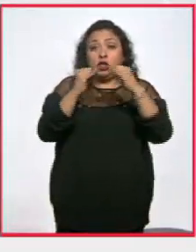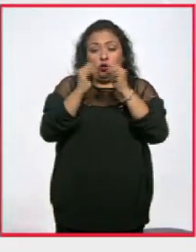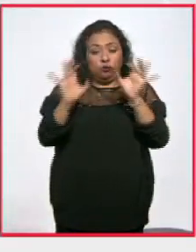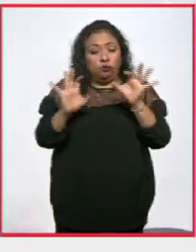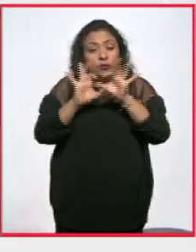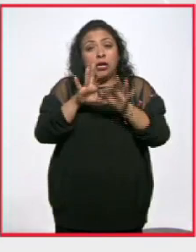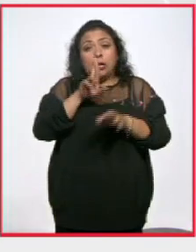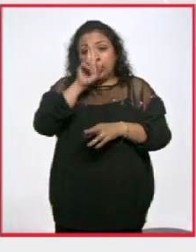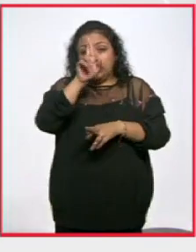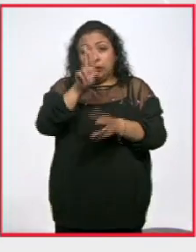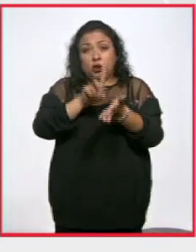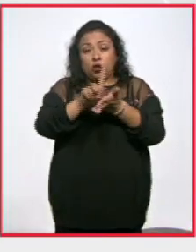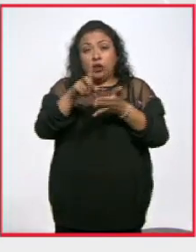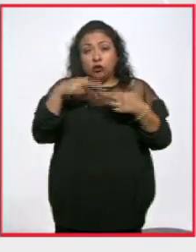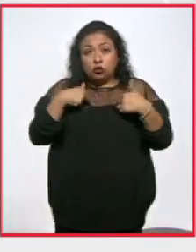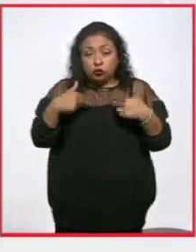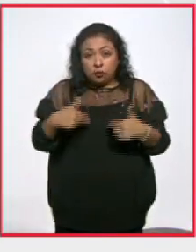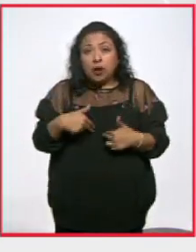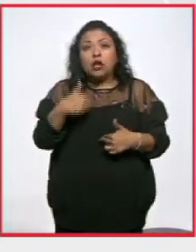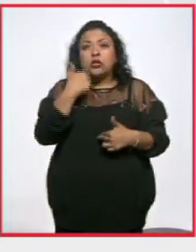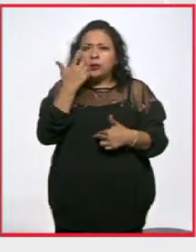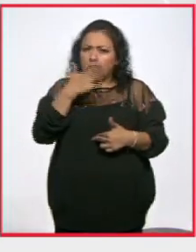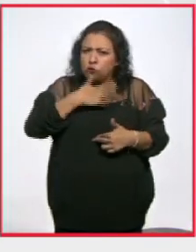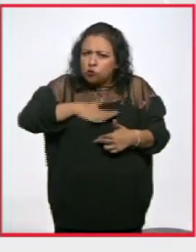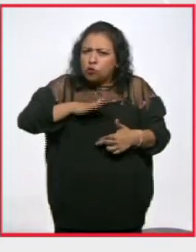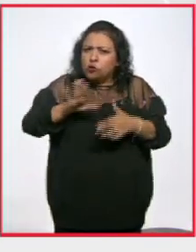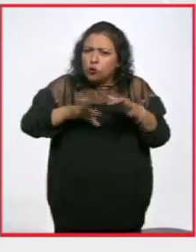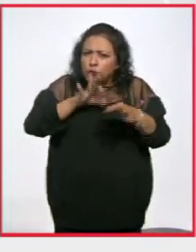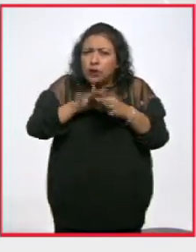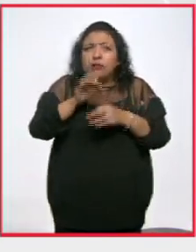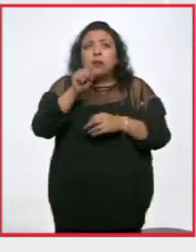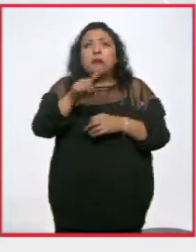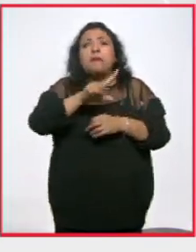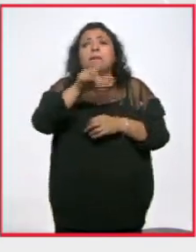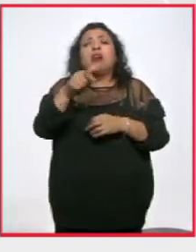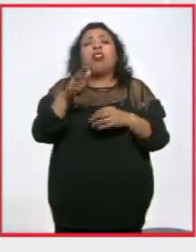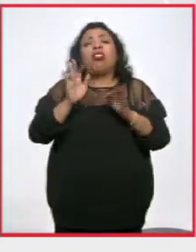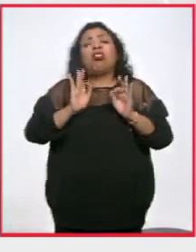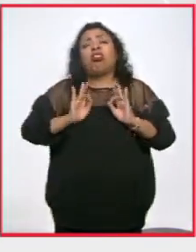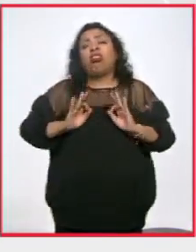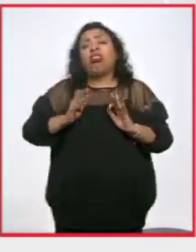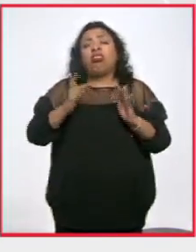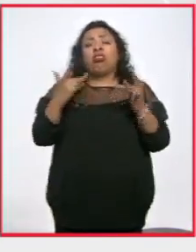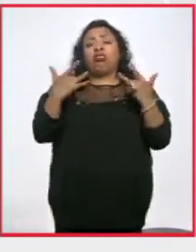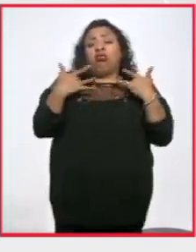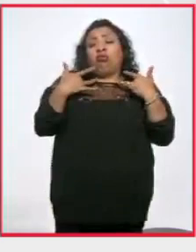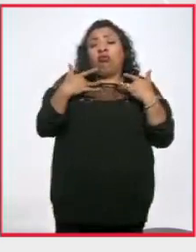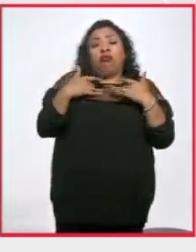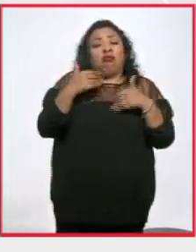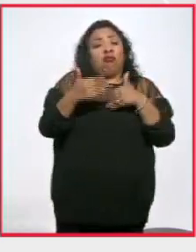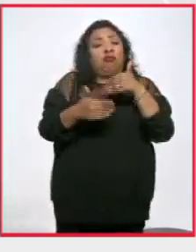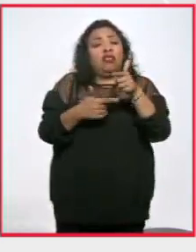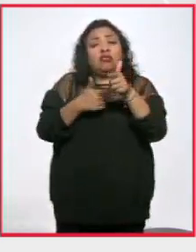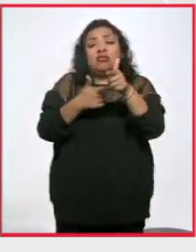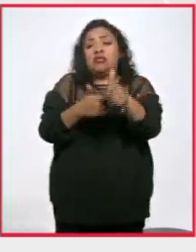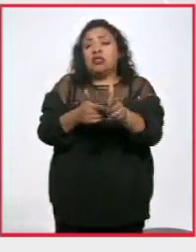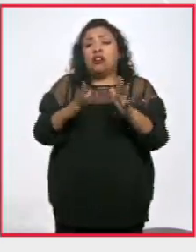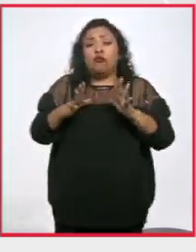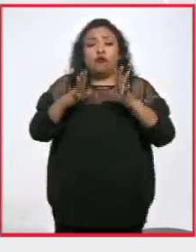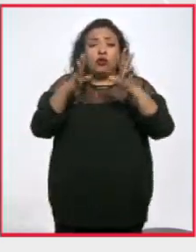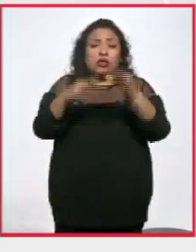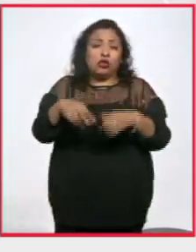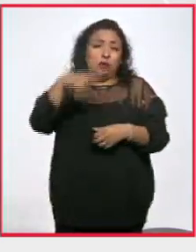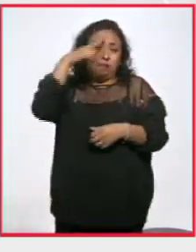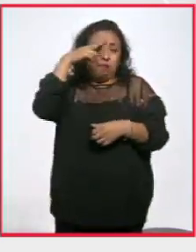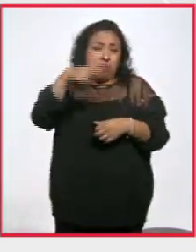respeten los derechos humanos, que persigan la justicia y que trasciendan esa opacidad que parece seguirnos desde la fundación del